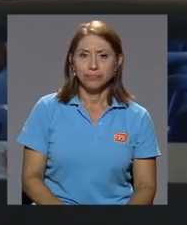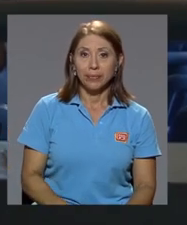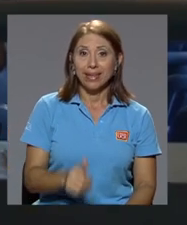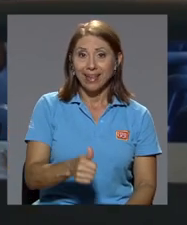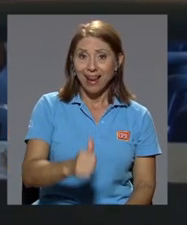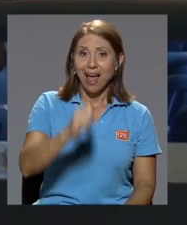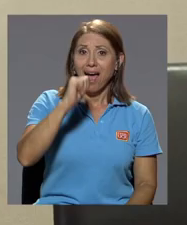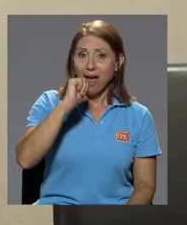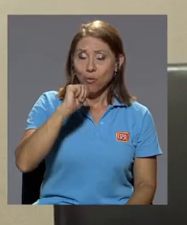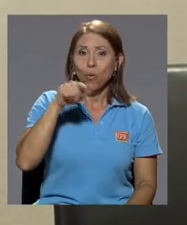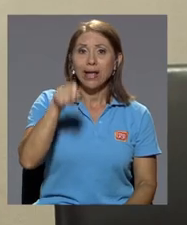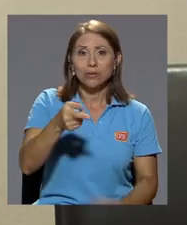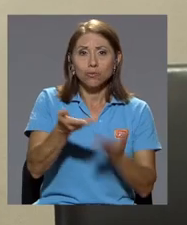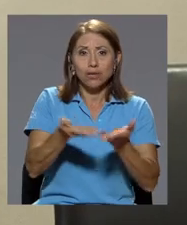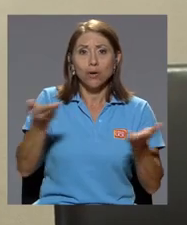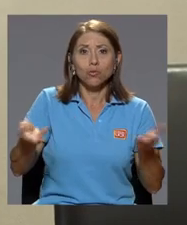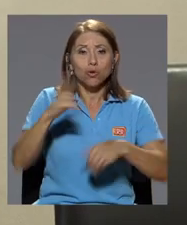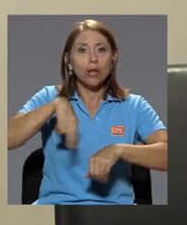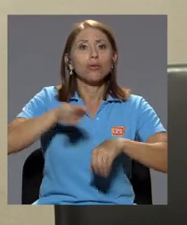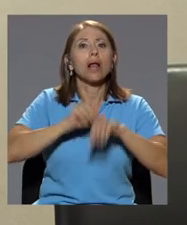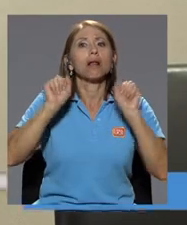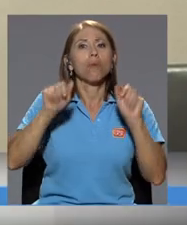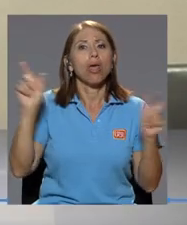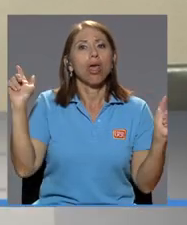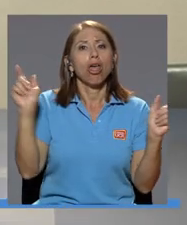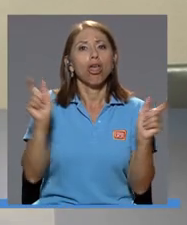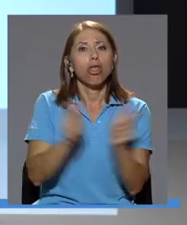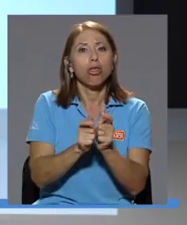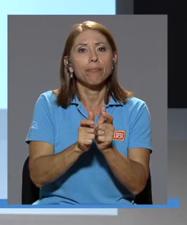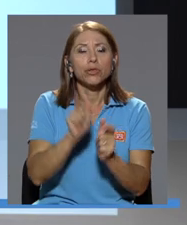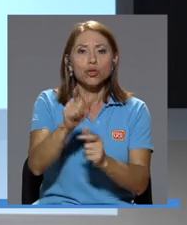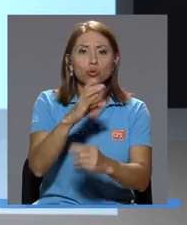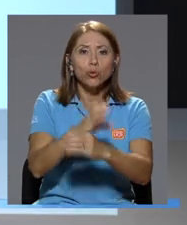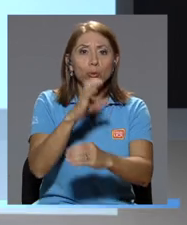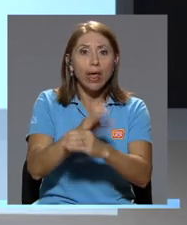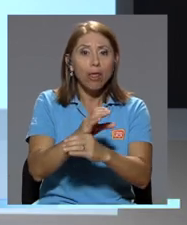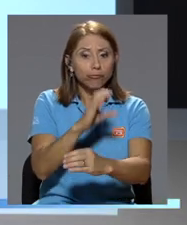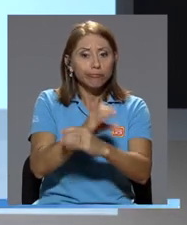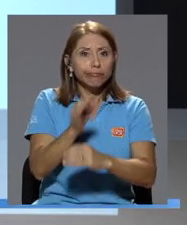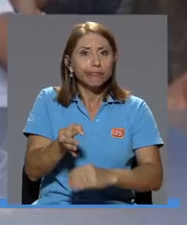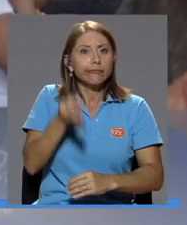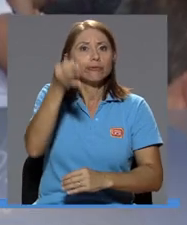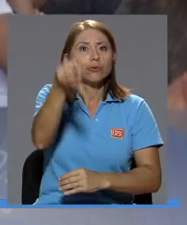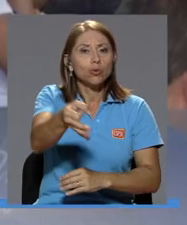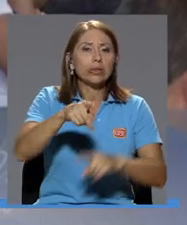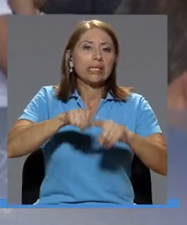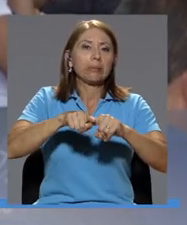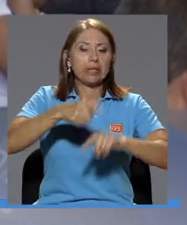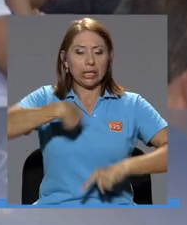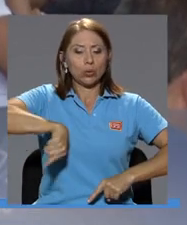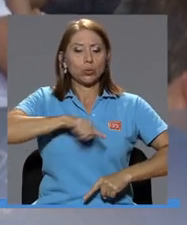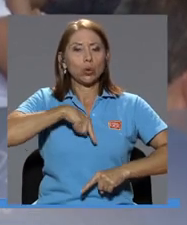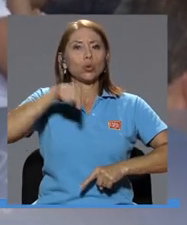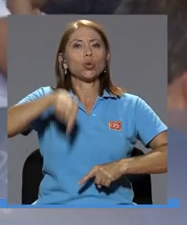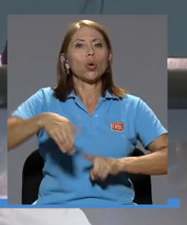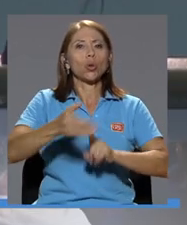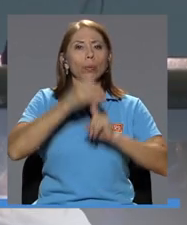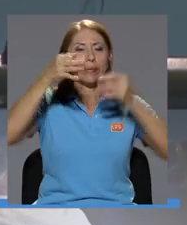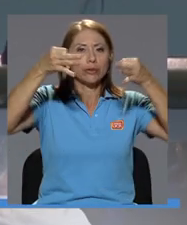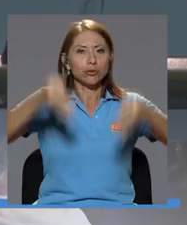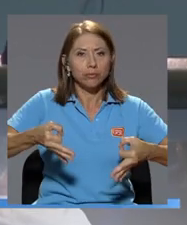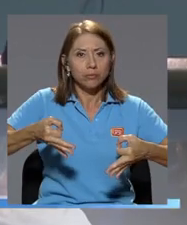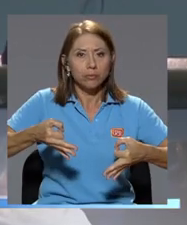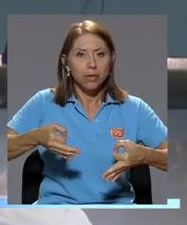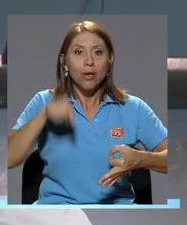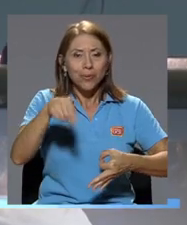El agua es un recurso natural agotable. Su cuidado y preservación futura dependen de las acciones que tomemos hoy. Es